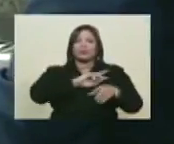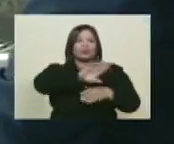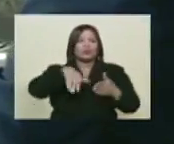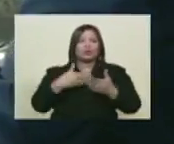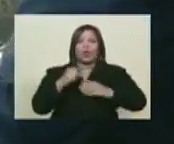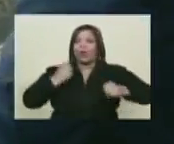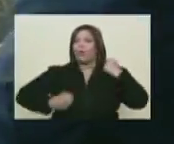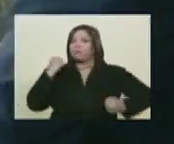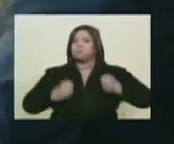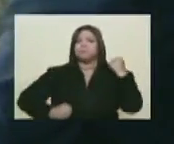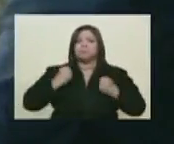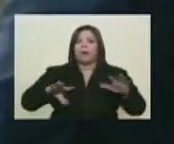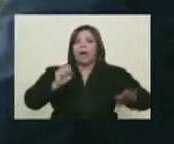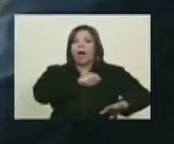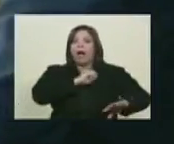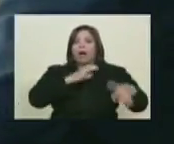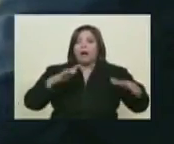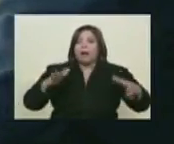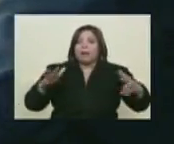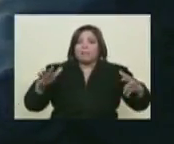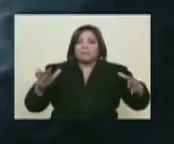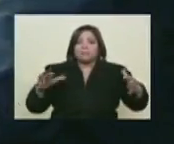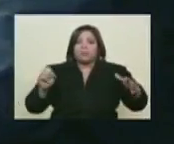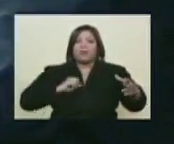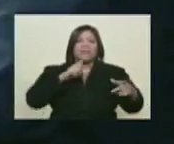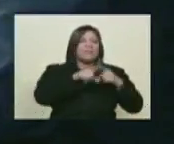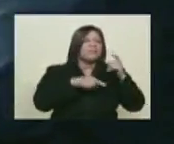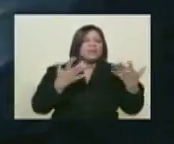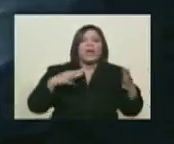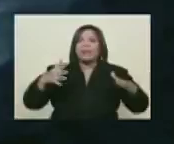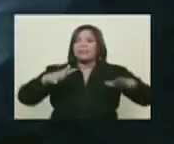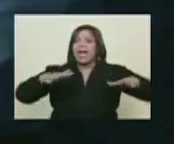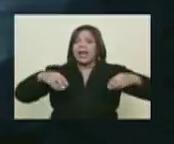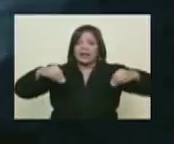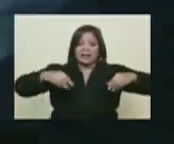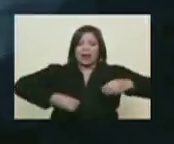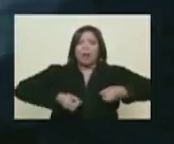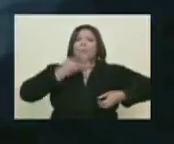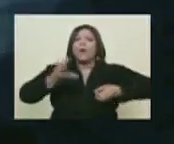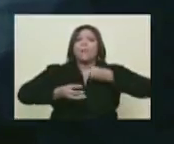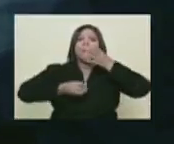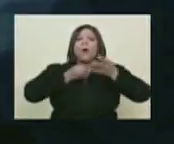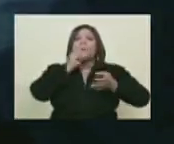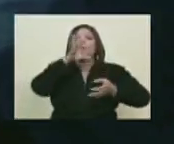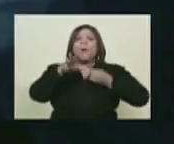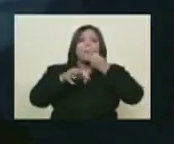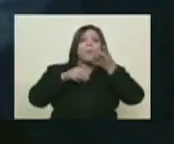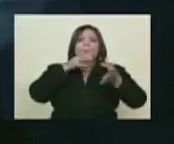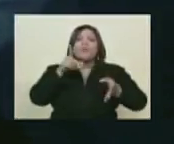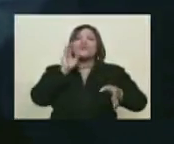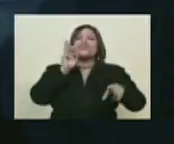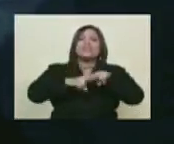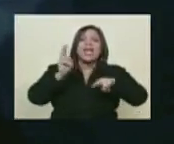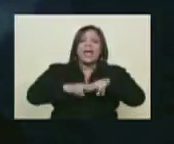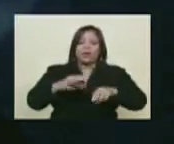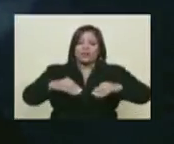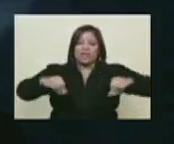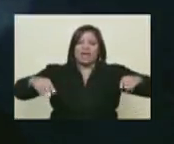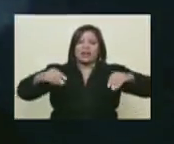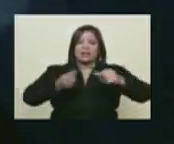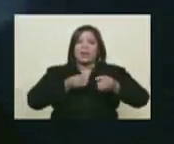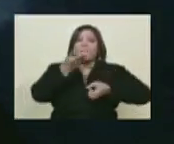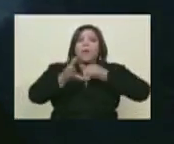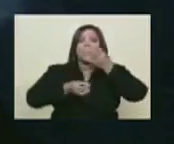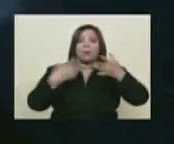corrían despavoridos y decían, don Manuel, don Manuel, la tierra escupe negro, la tierra escupe negro. Y a partir de ese momento,